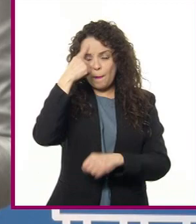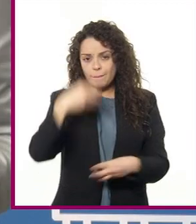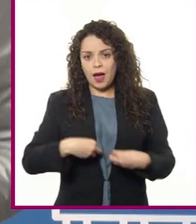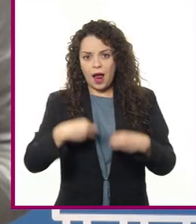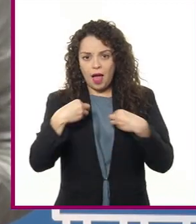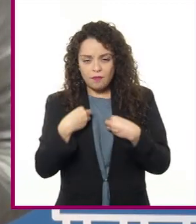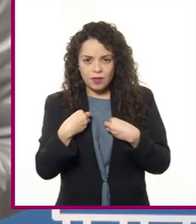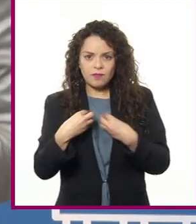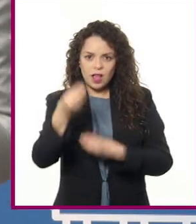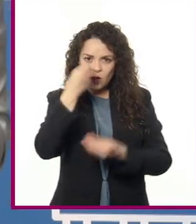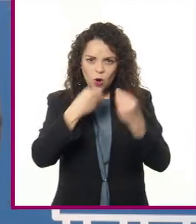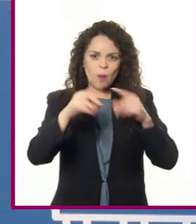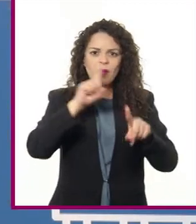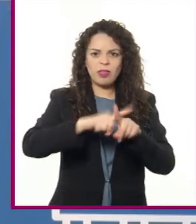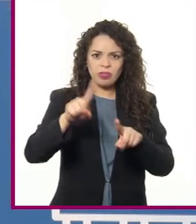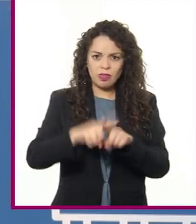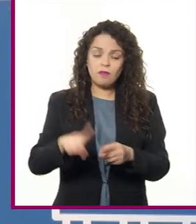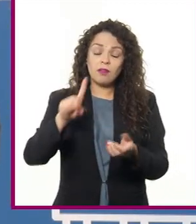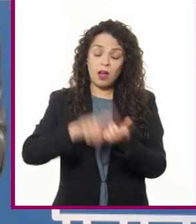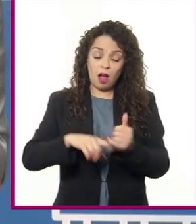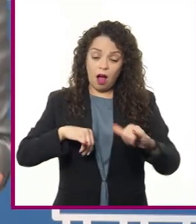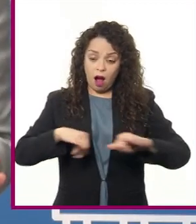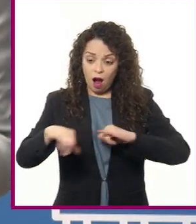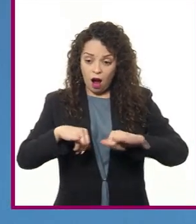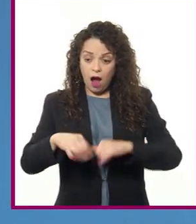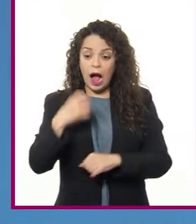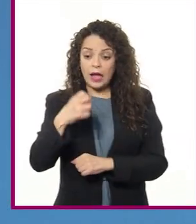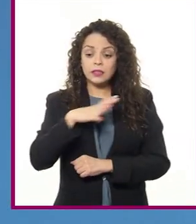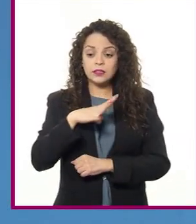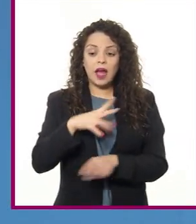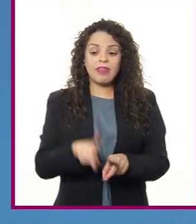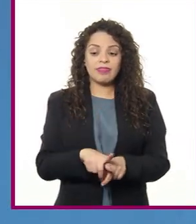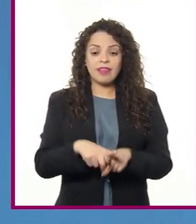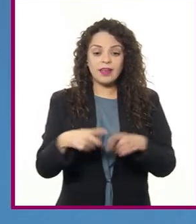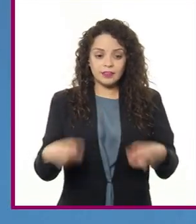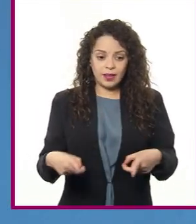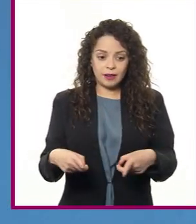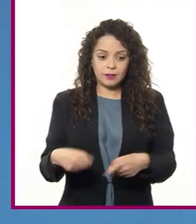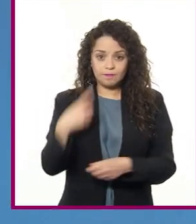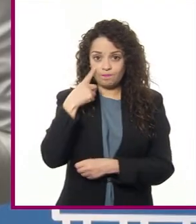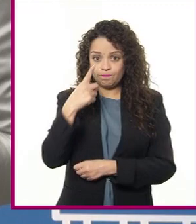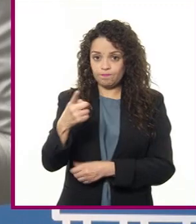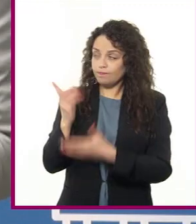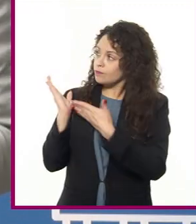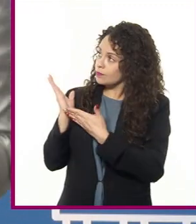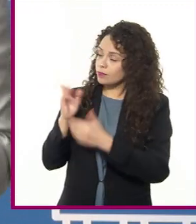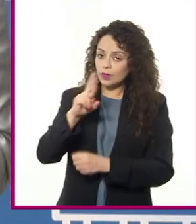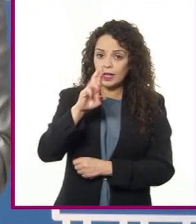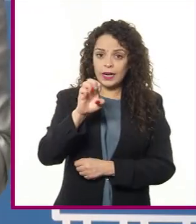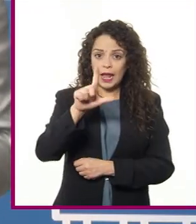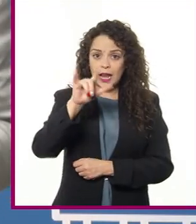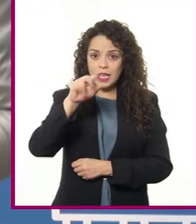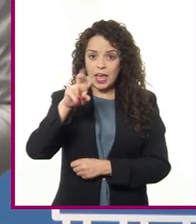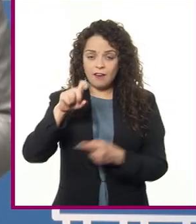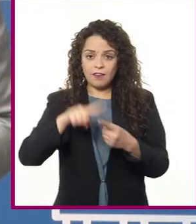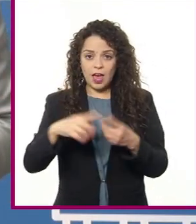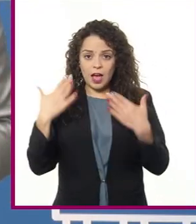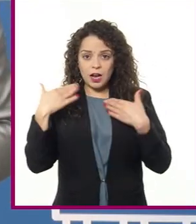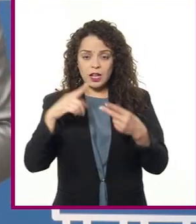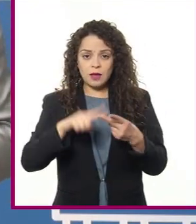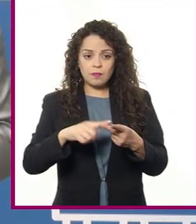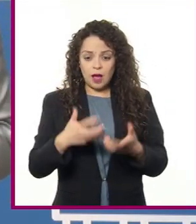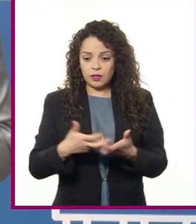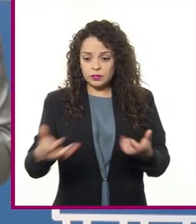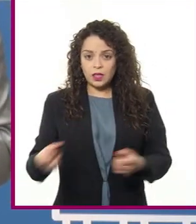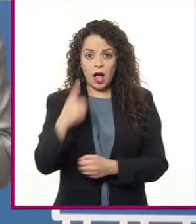las condiciones geográficas que intervienen en su desarrollo. Relieve, clima, suelo y agua. Y